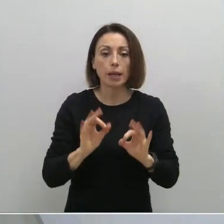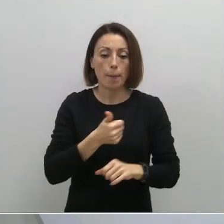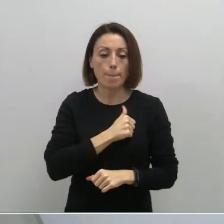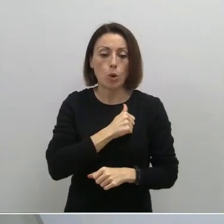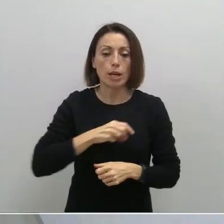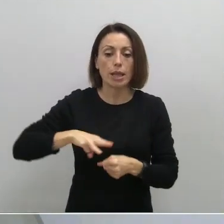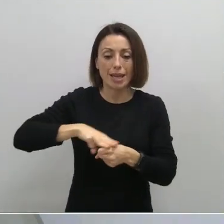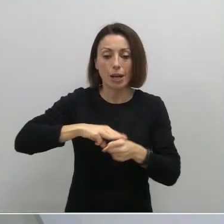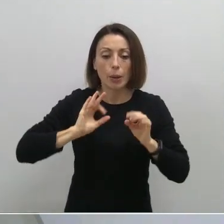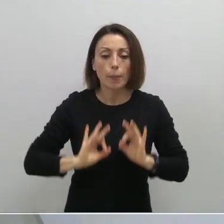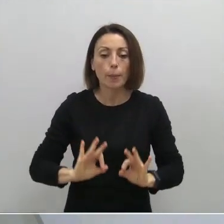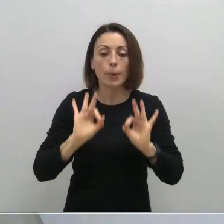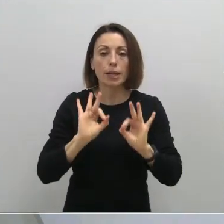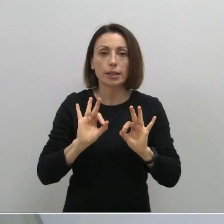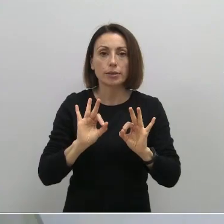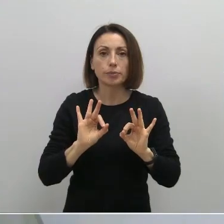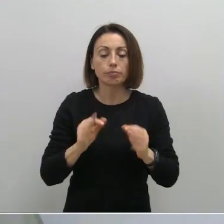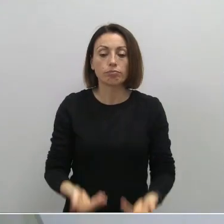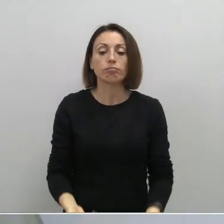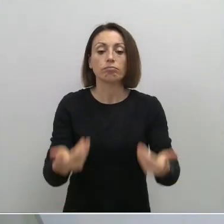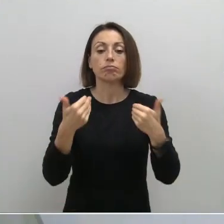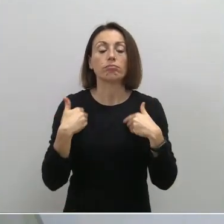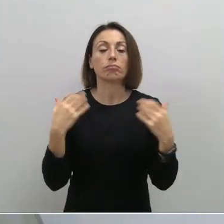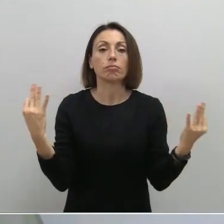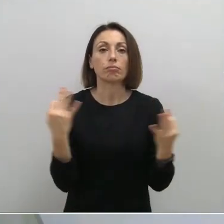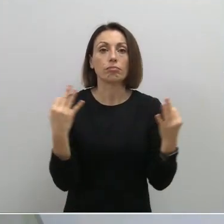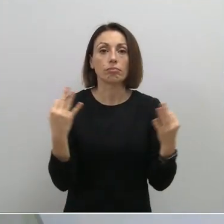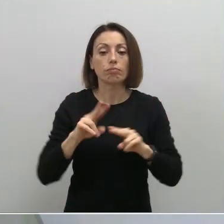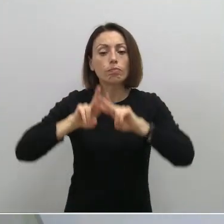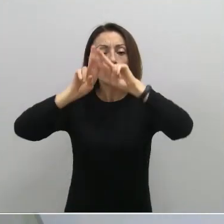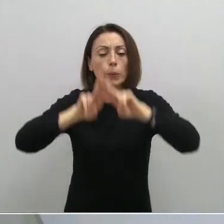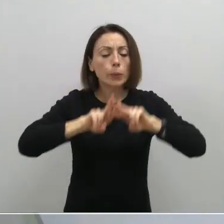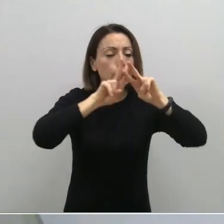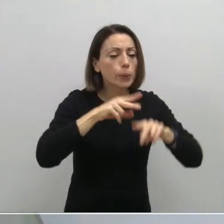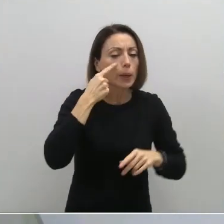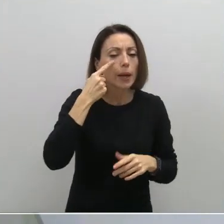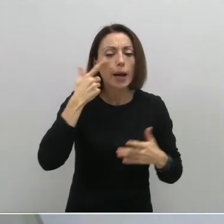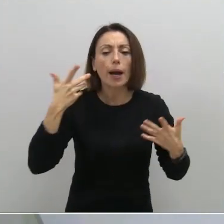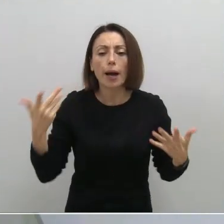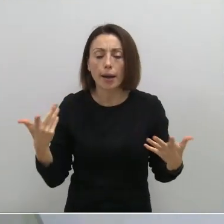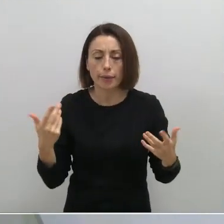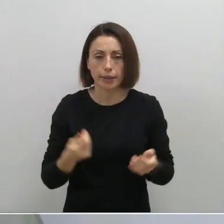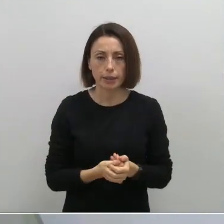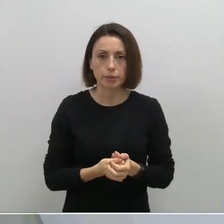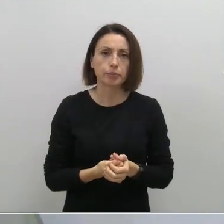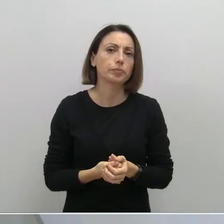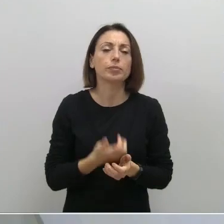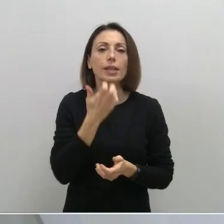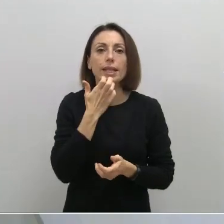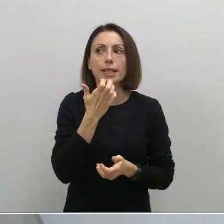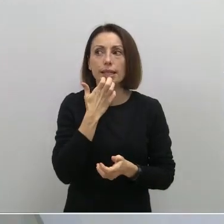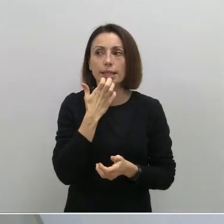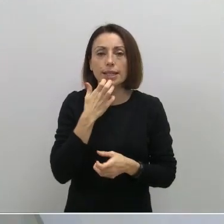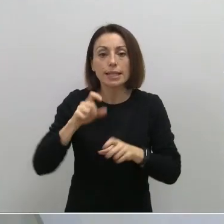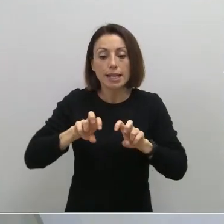locales, aunque no solamente las policías locales, las que realmente tienen que acompañar a la salud en este tema. Si hay